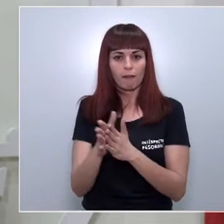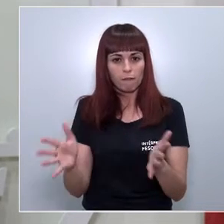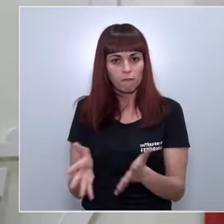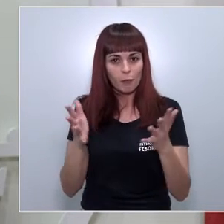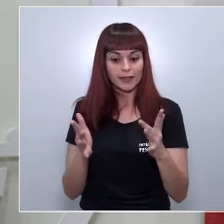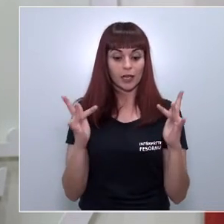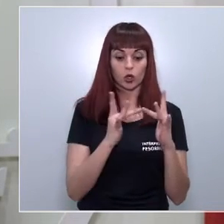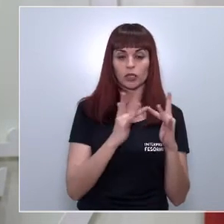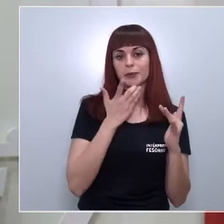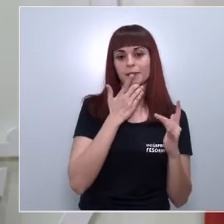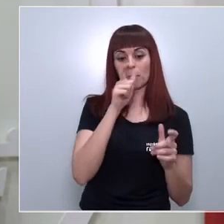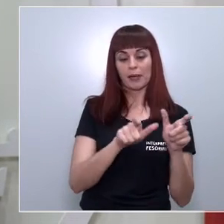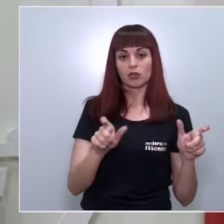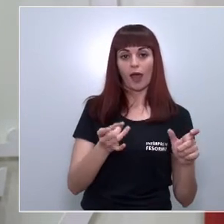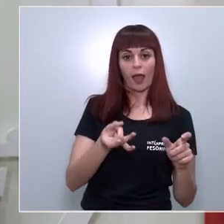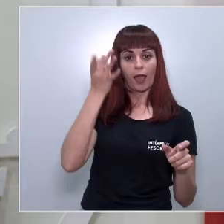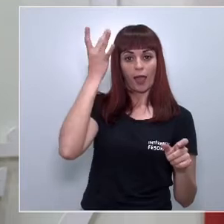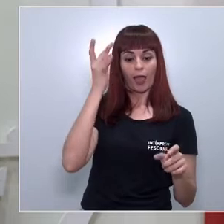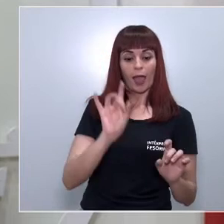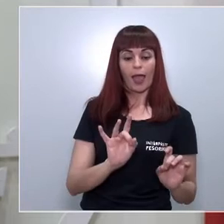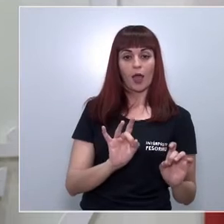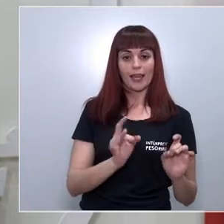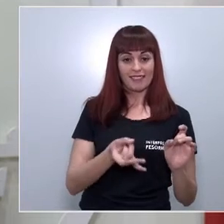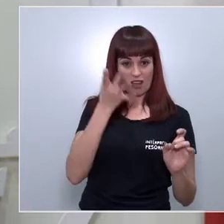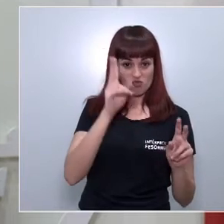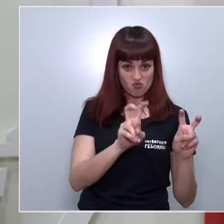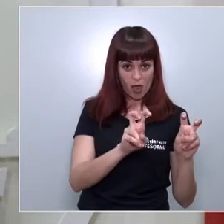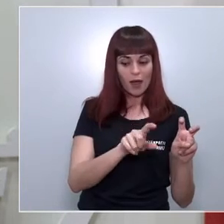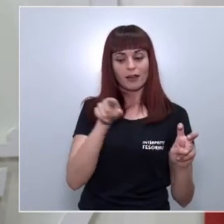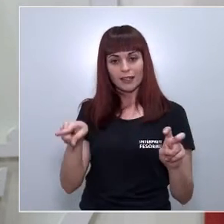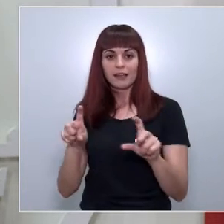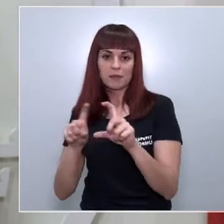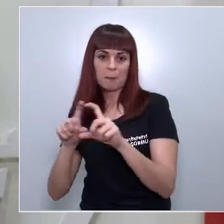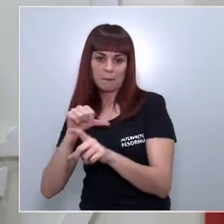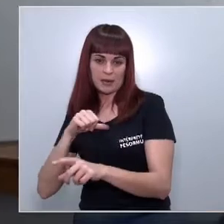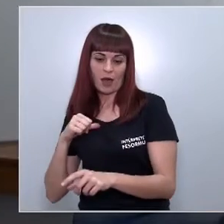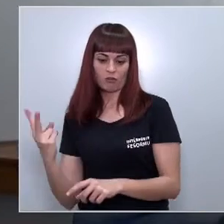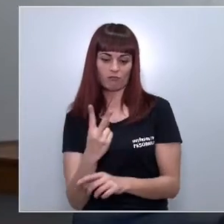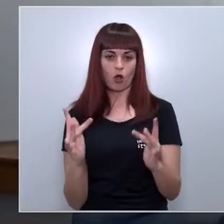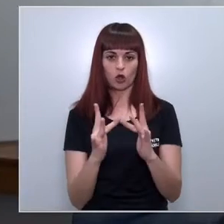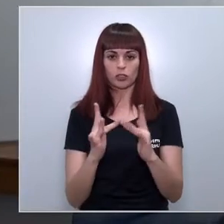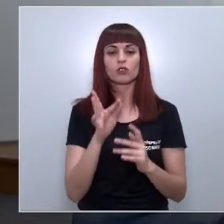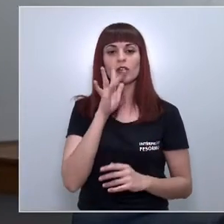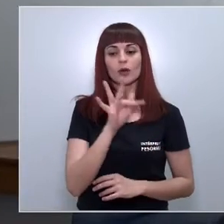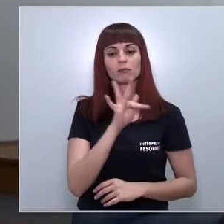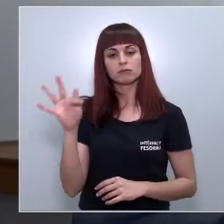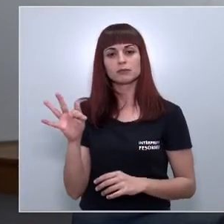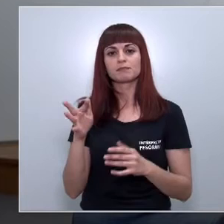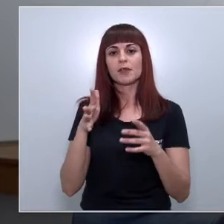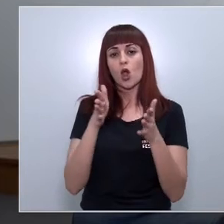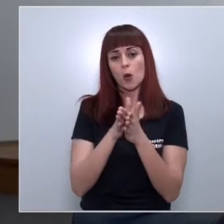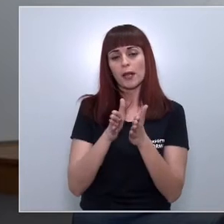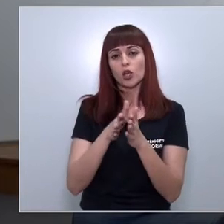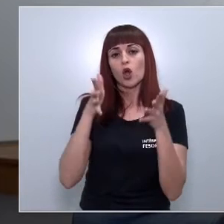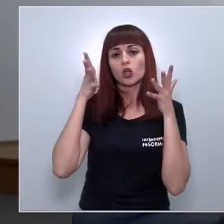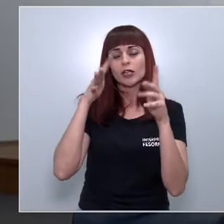contacto entre emprendedores e inversores privados. Y ahora paso a ceder la palabra a mi compañero el consejero de Medio Ambiente Antonio Luengo